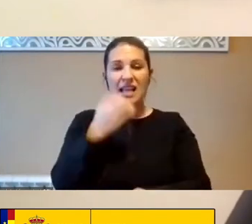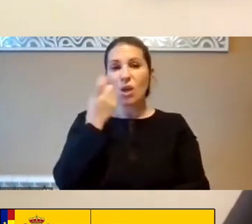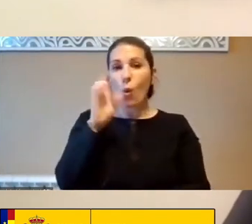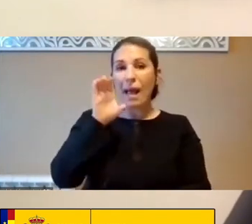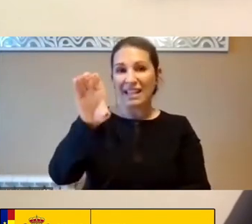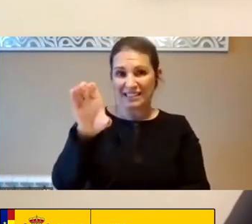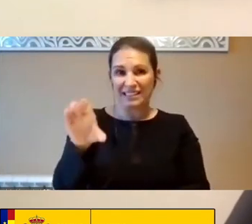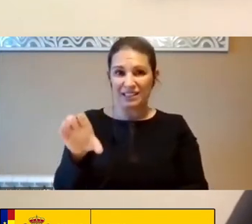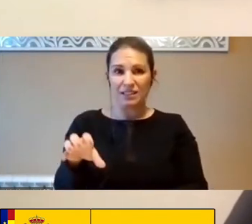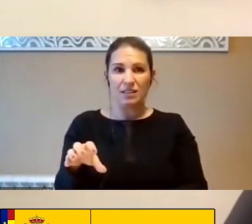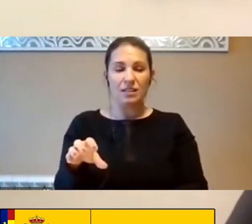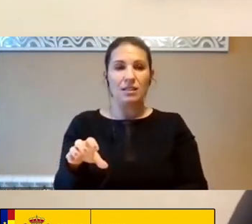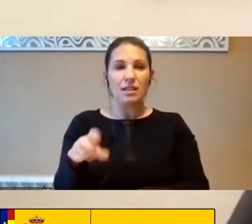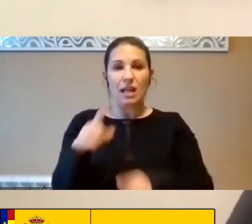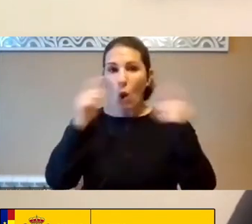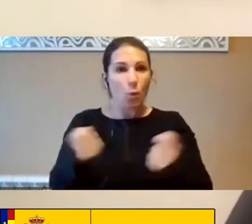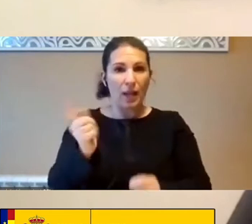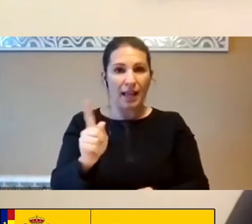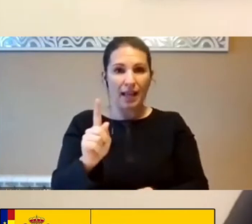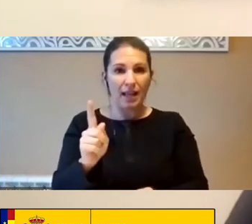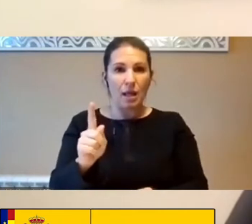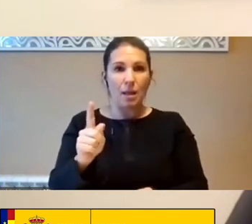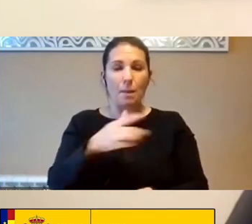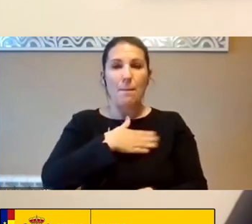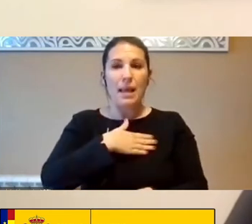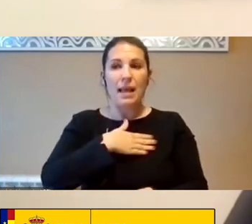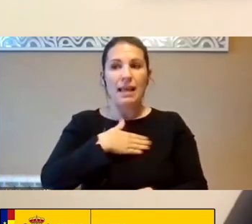Publiqué Me Quiere Castigar De Por Vida Por Publicar